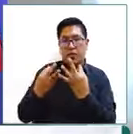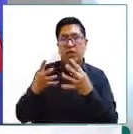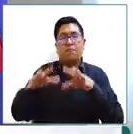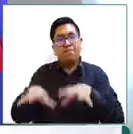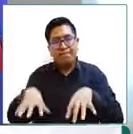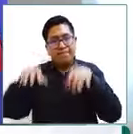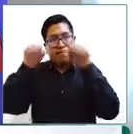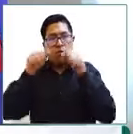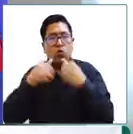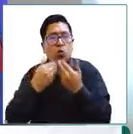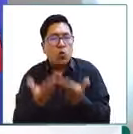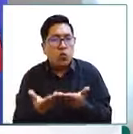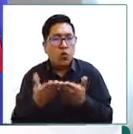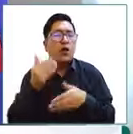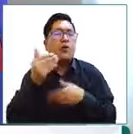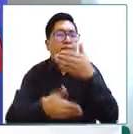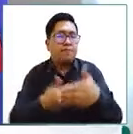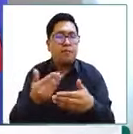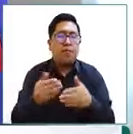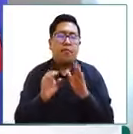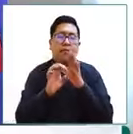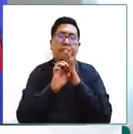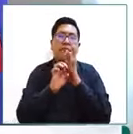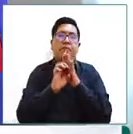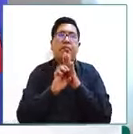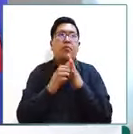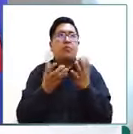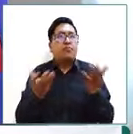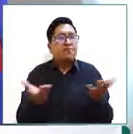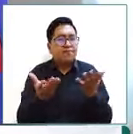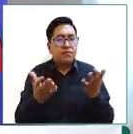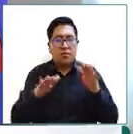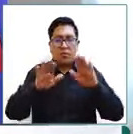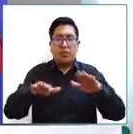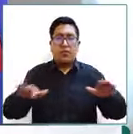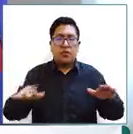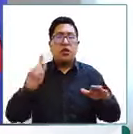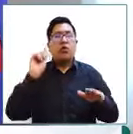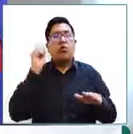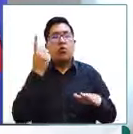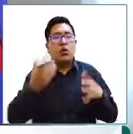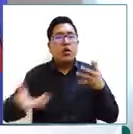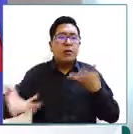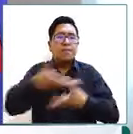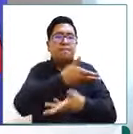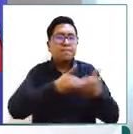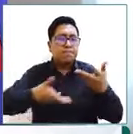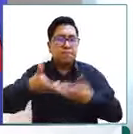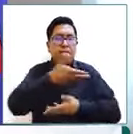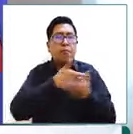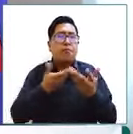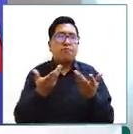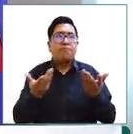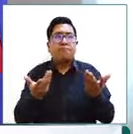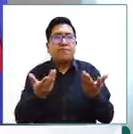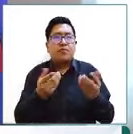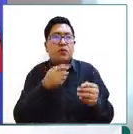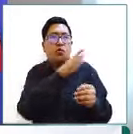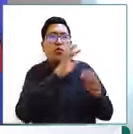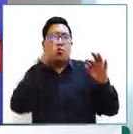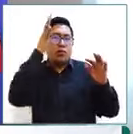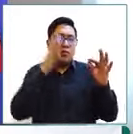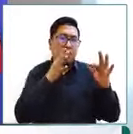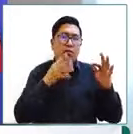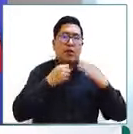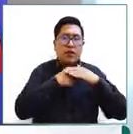la posibilidad de que los niños no solamente tengan este contacto y relacionamiento con la familia de origen, que sería